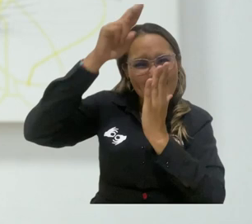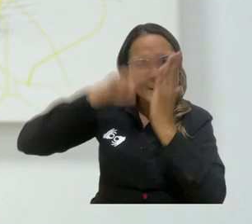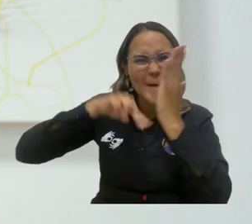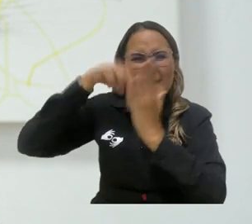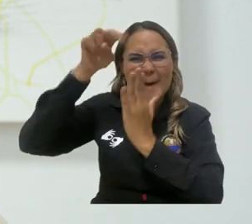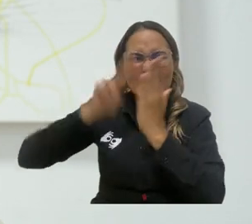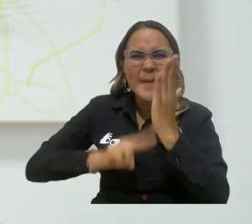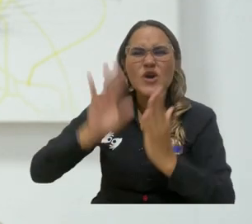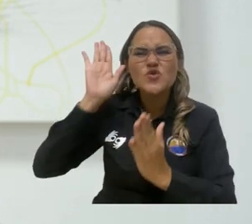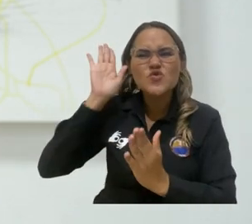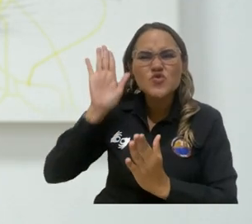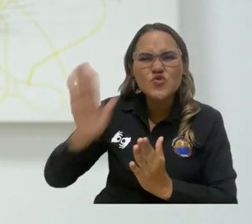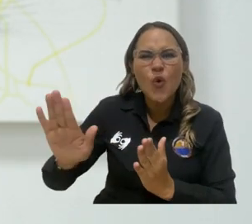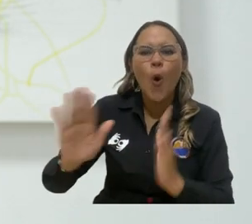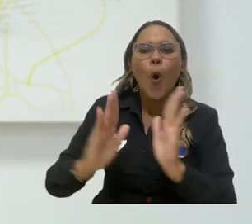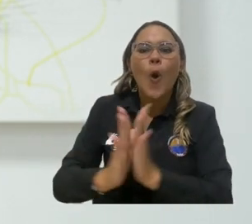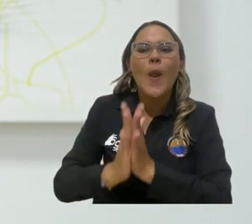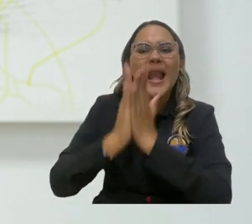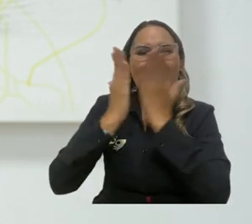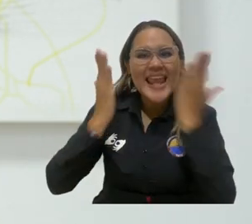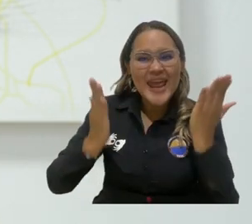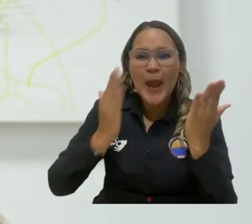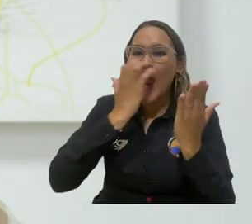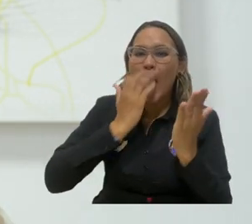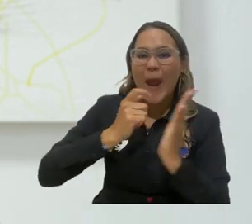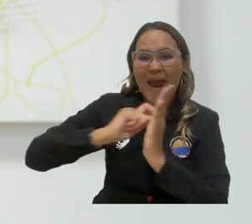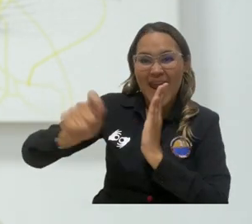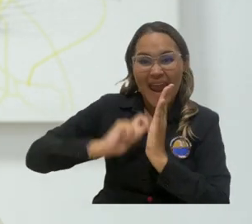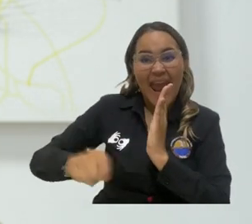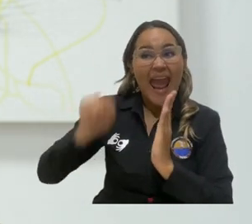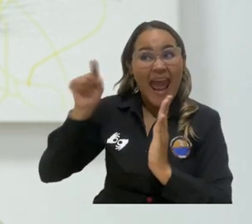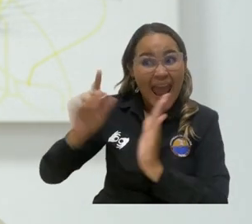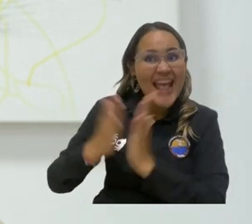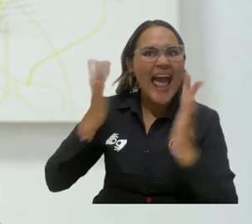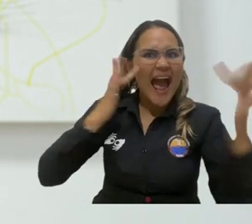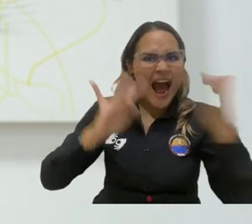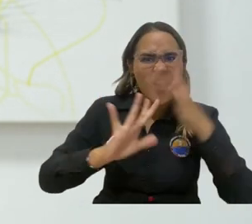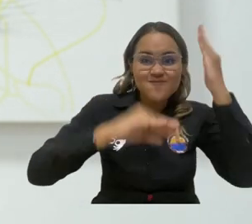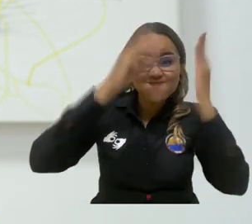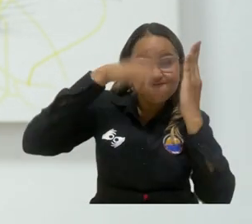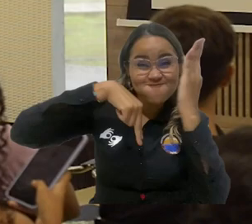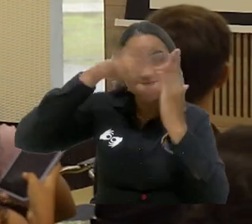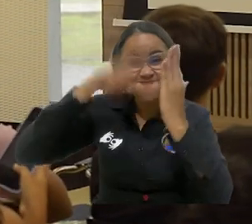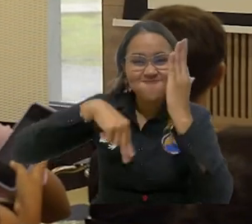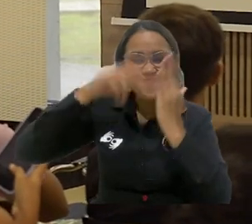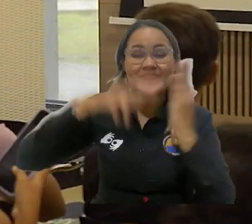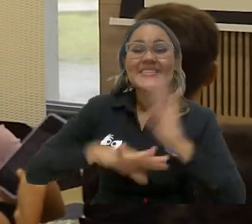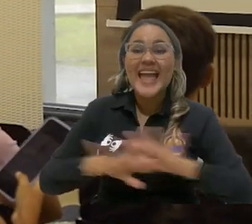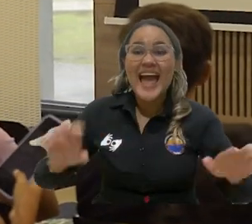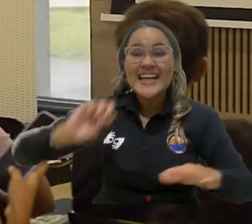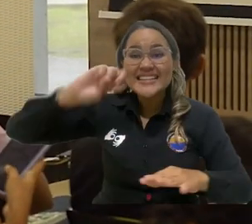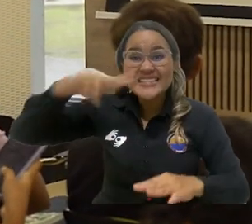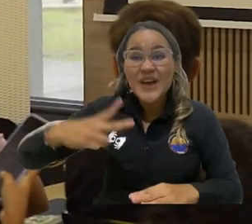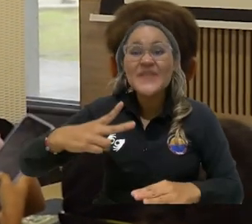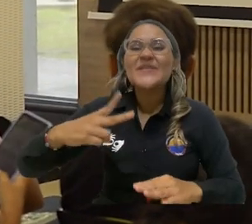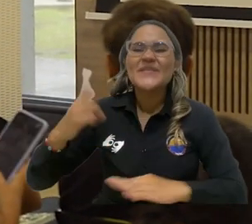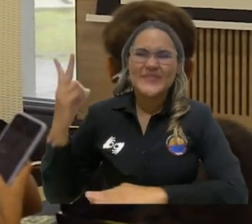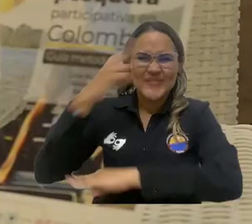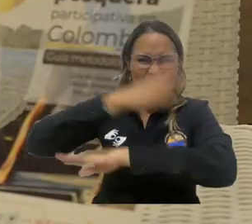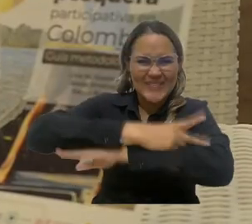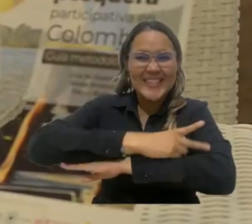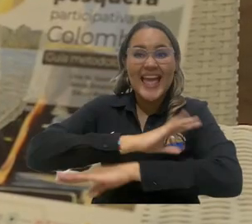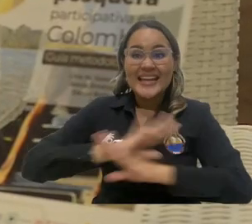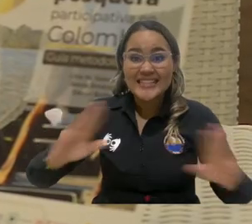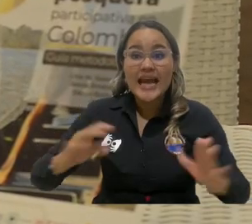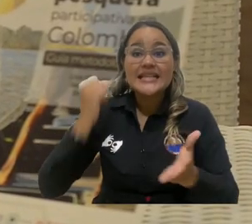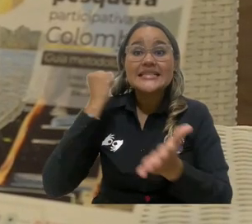diferentes características de los diferentes libros que hizo Gabriel García Márquez. Durante el segundo día de feria,